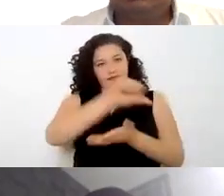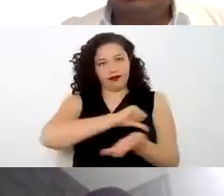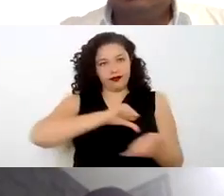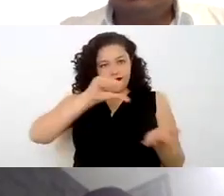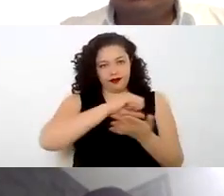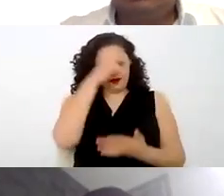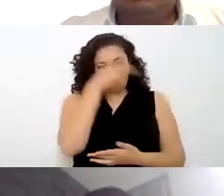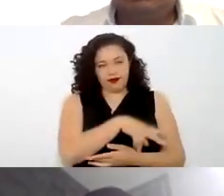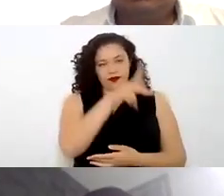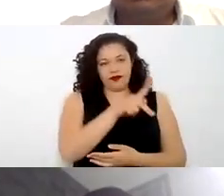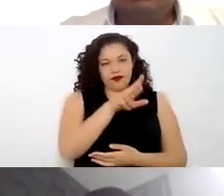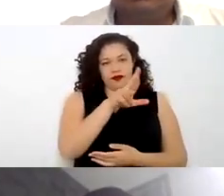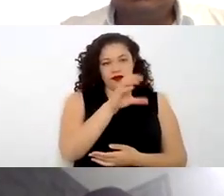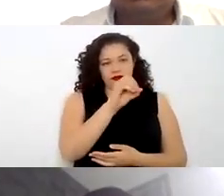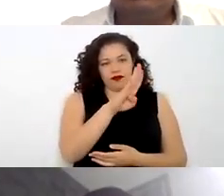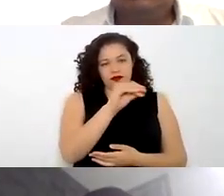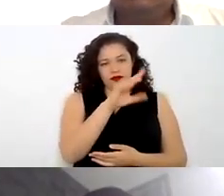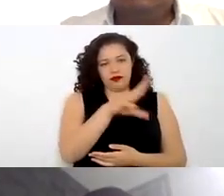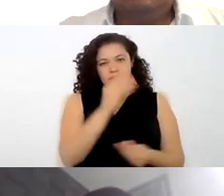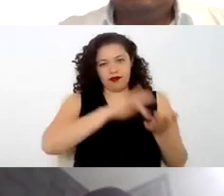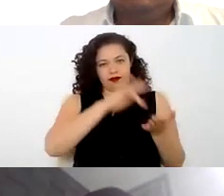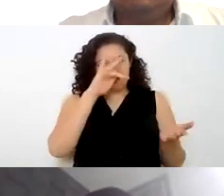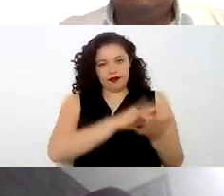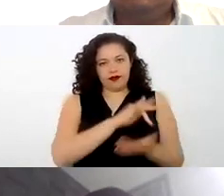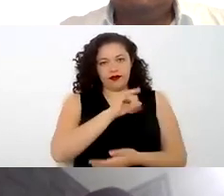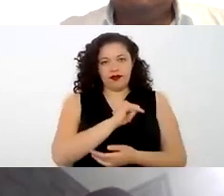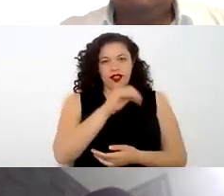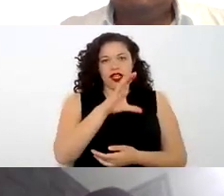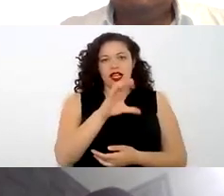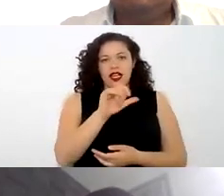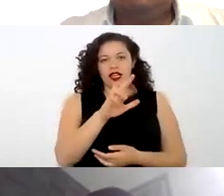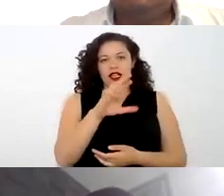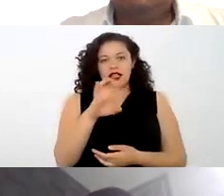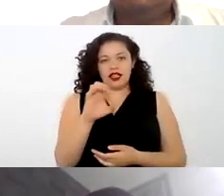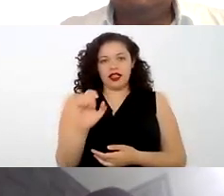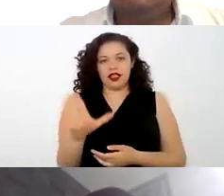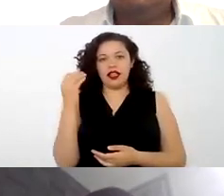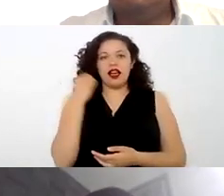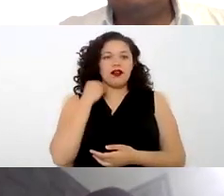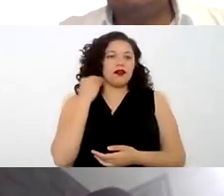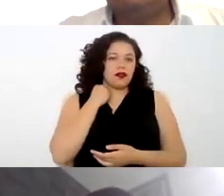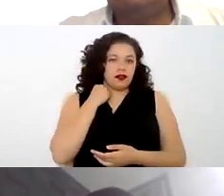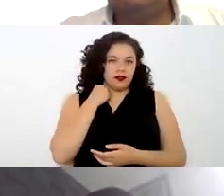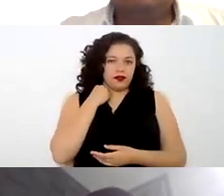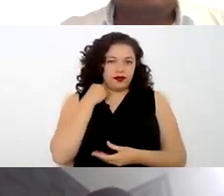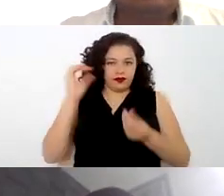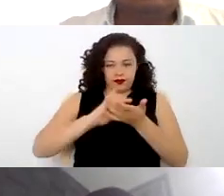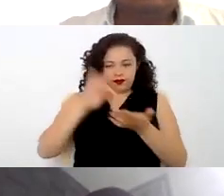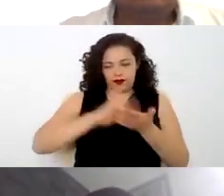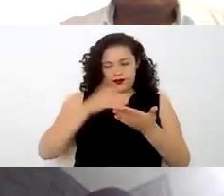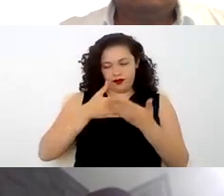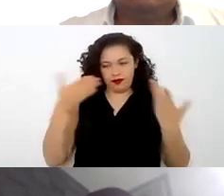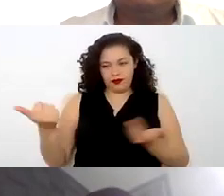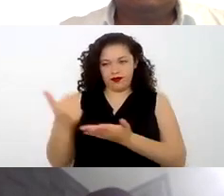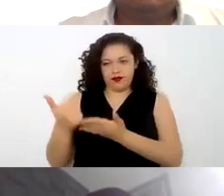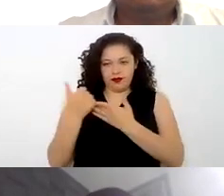Antes que nada, podemos darle las gracias a Cris Abogados por apoyarnos y brindar